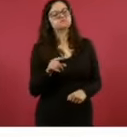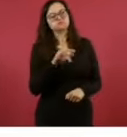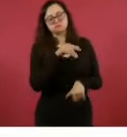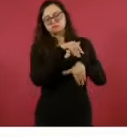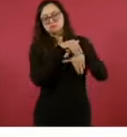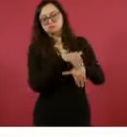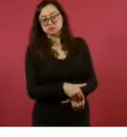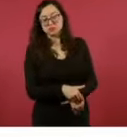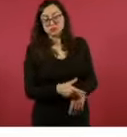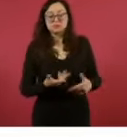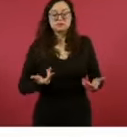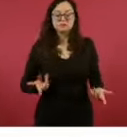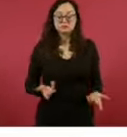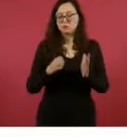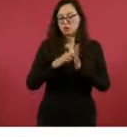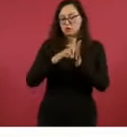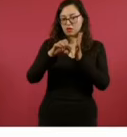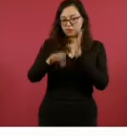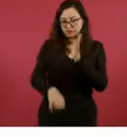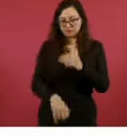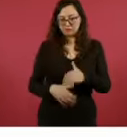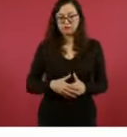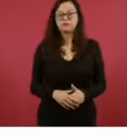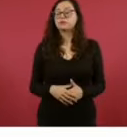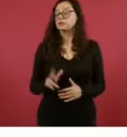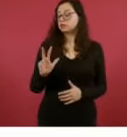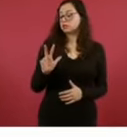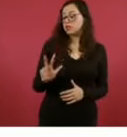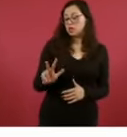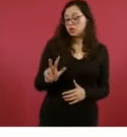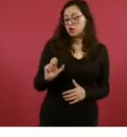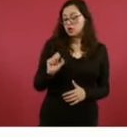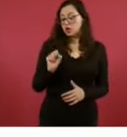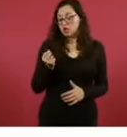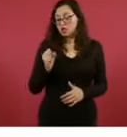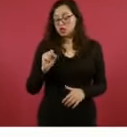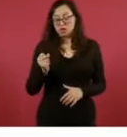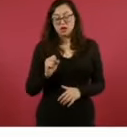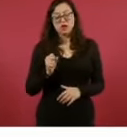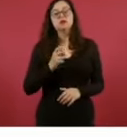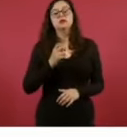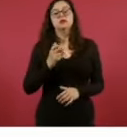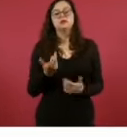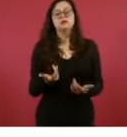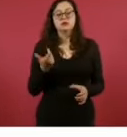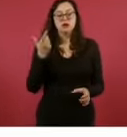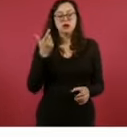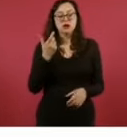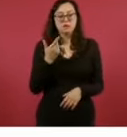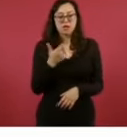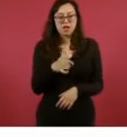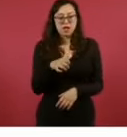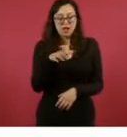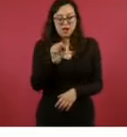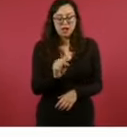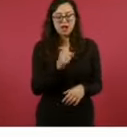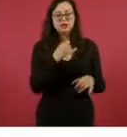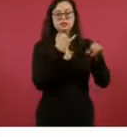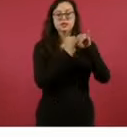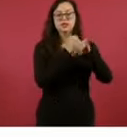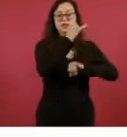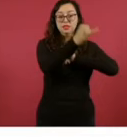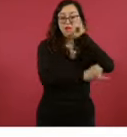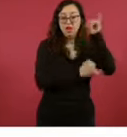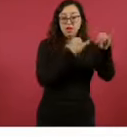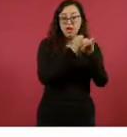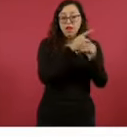ejemplo, al 18 de septiembre, en el caso del gas por kilo, al nivel internacional estuvo en 20